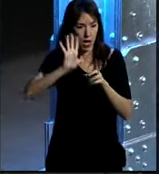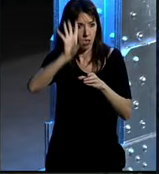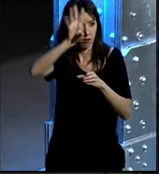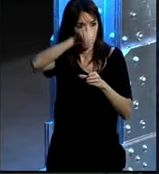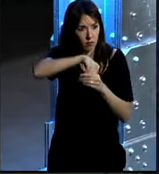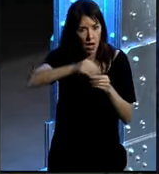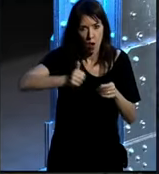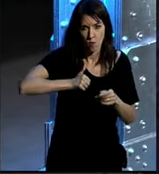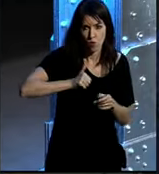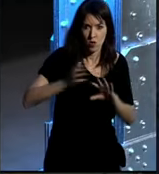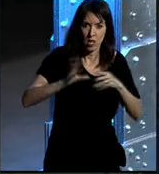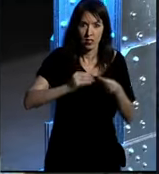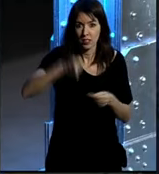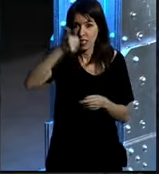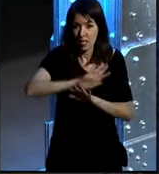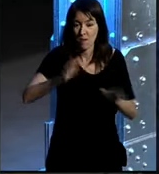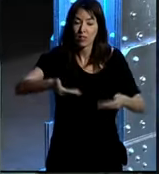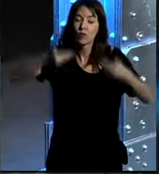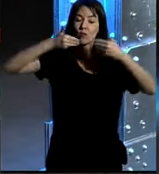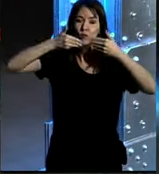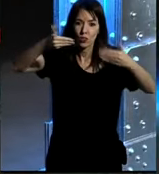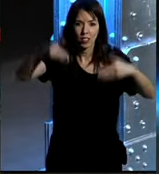y adoptar esas oportunidades así que nada más gracias